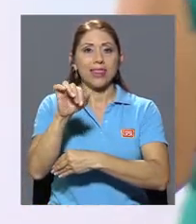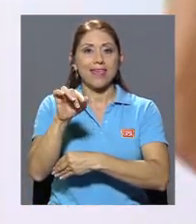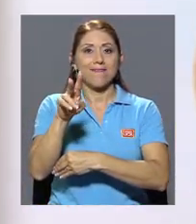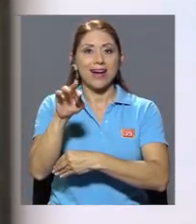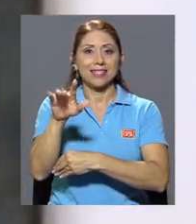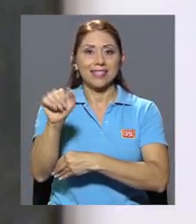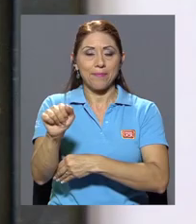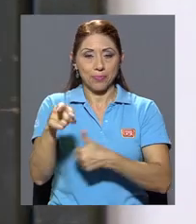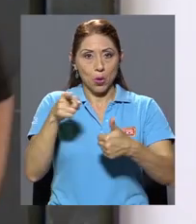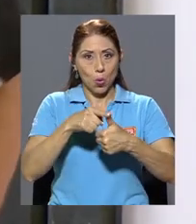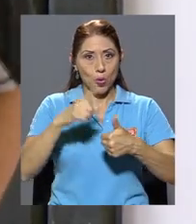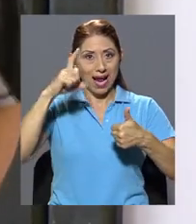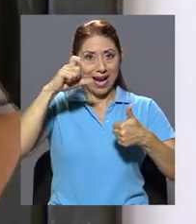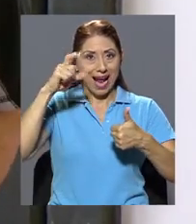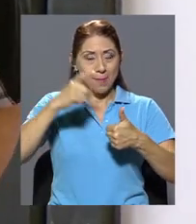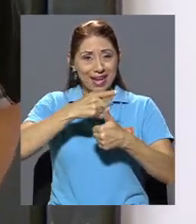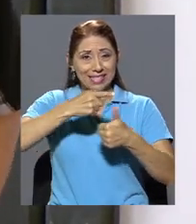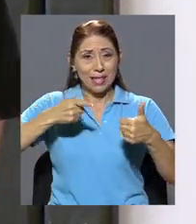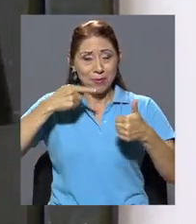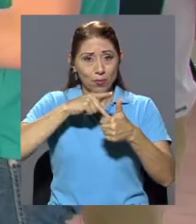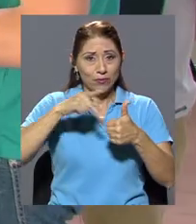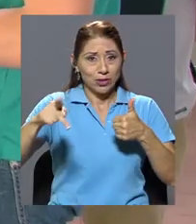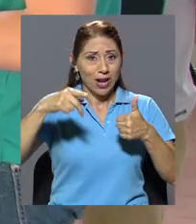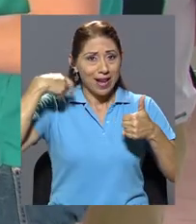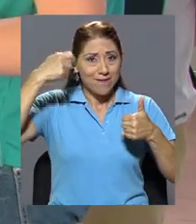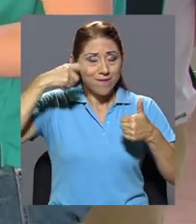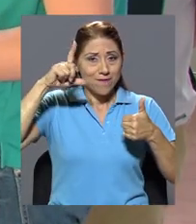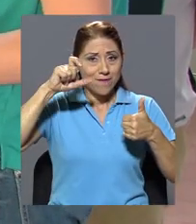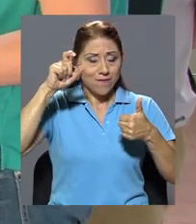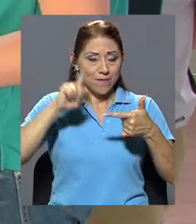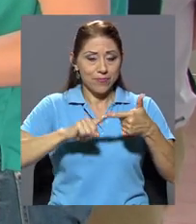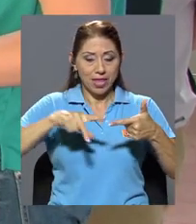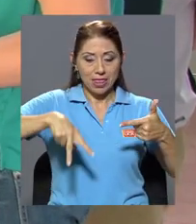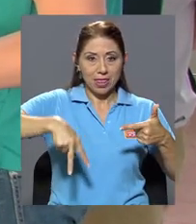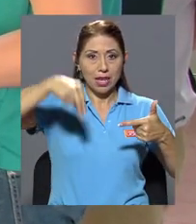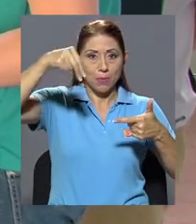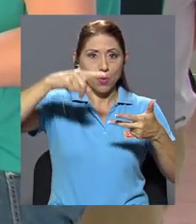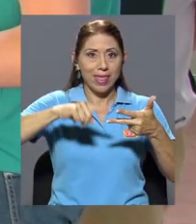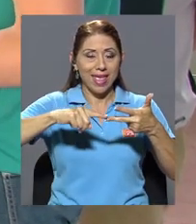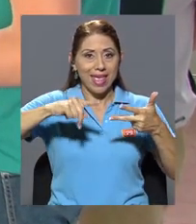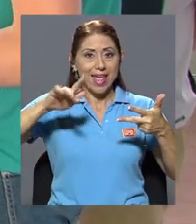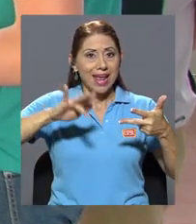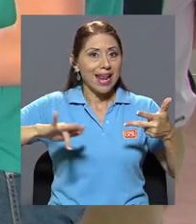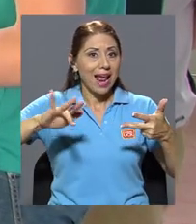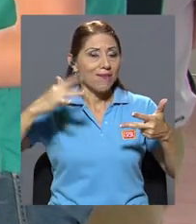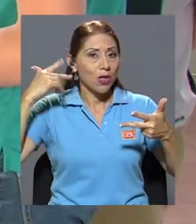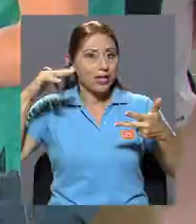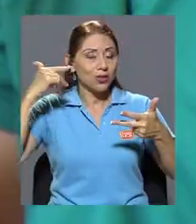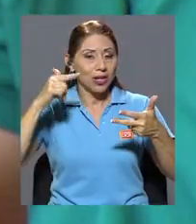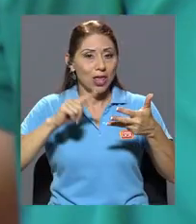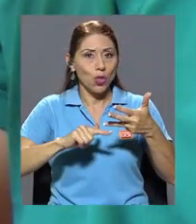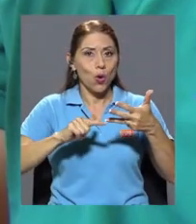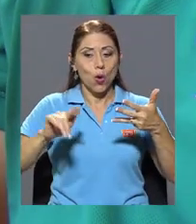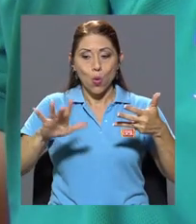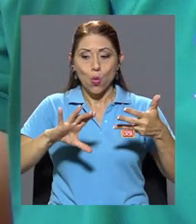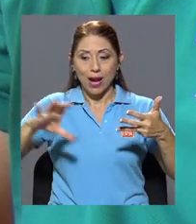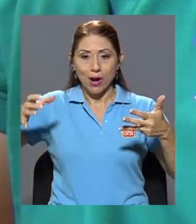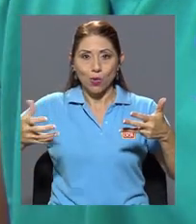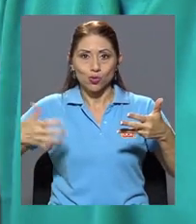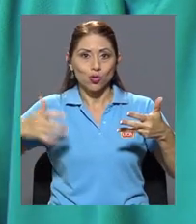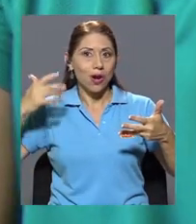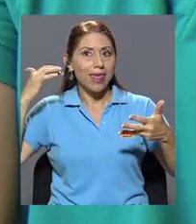cámara semiprofesional de fotografía y video, un trípode, una grabadora de sonido, una consola de audio y una